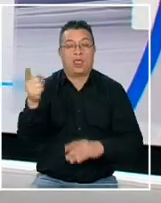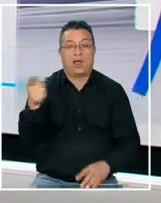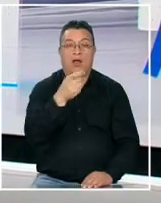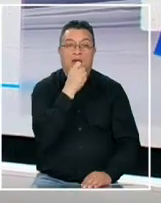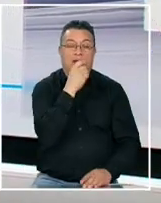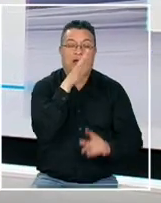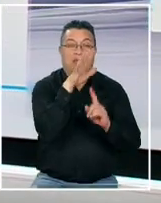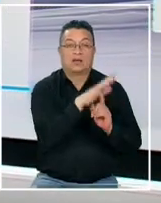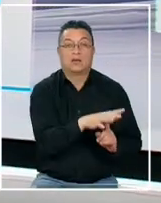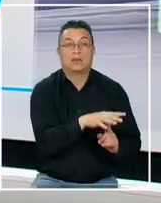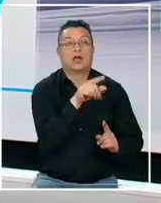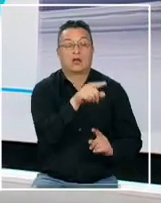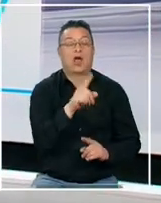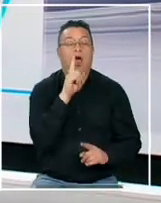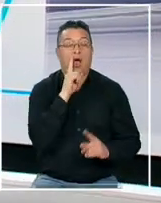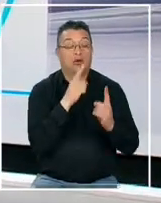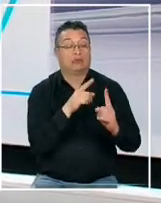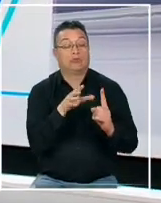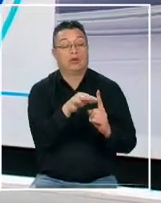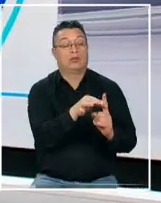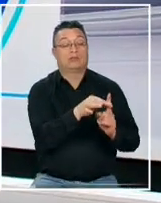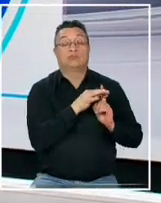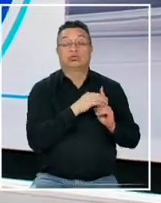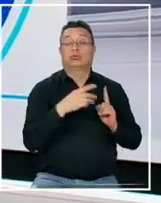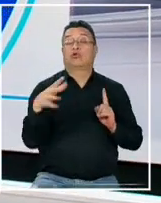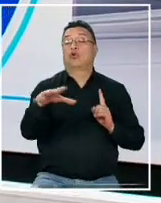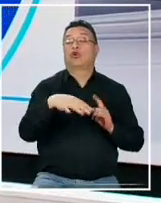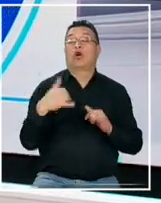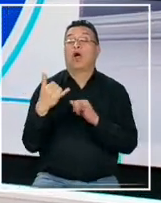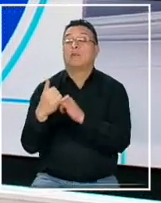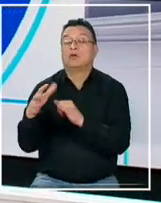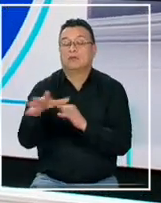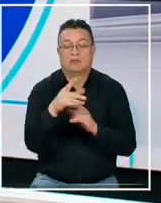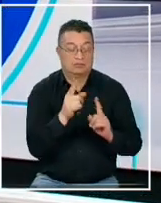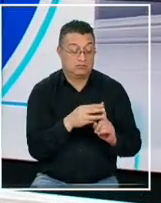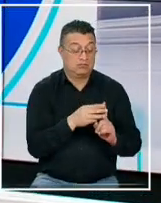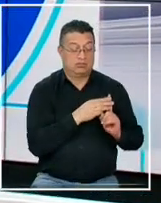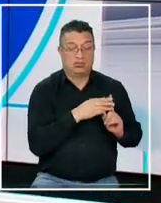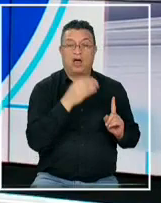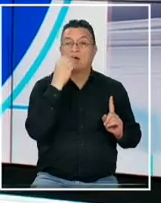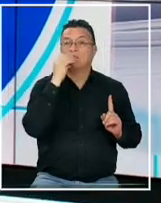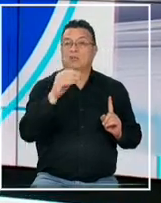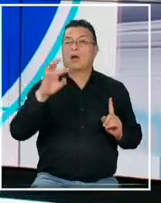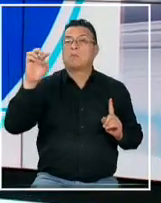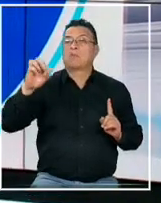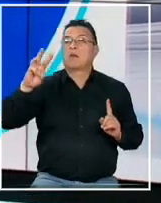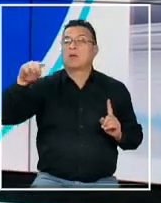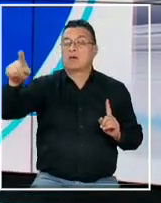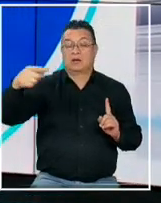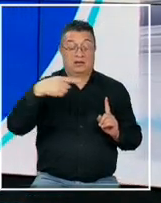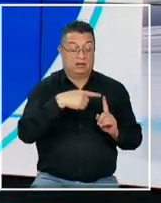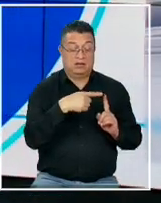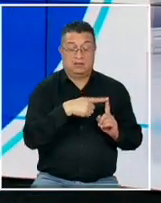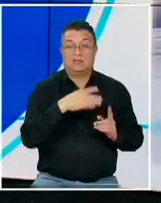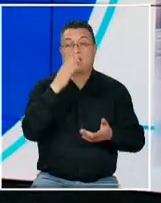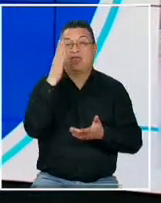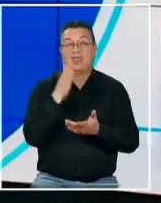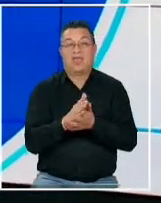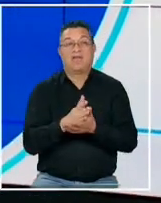donde lo habrían mantenido aislado de sus compañeros e incluso habrían recomendado a los padres realizarle una